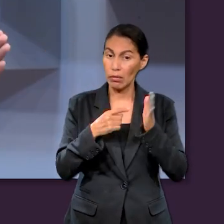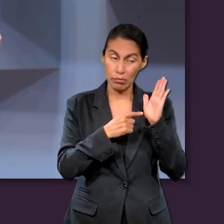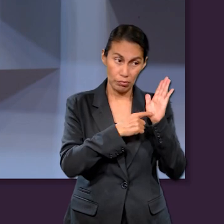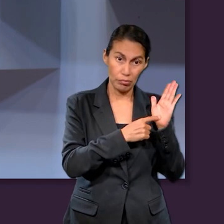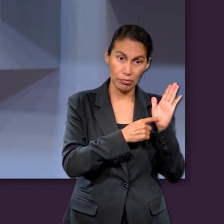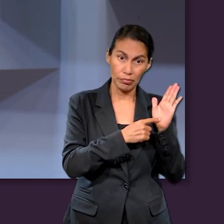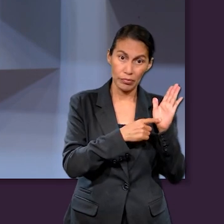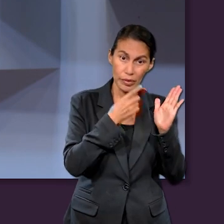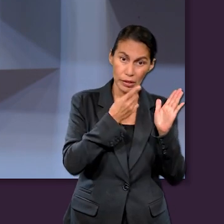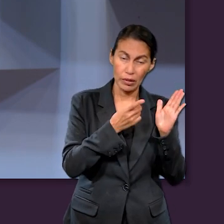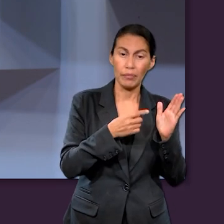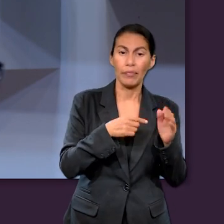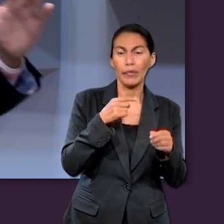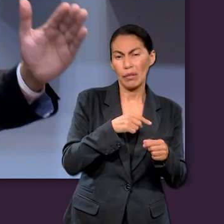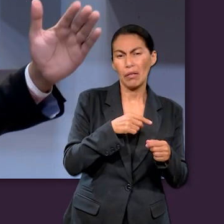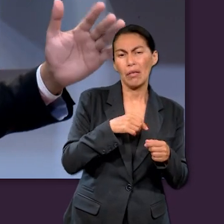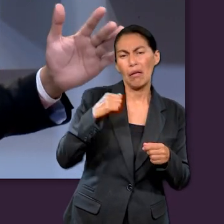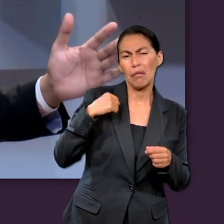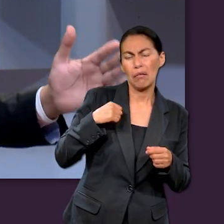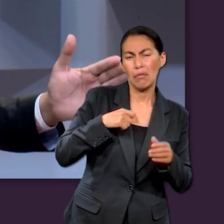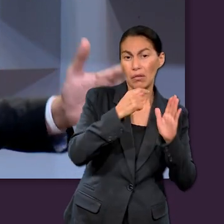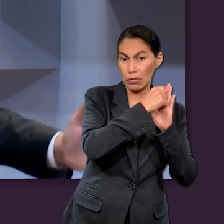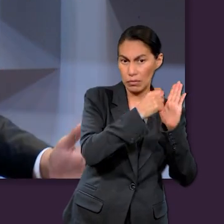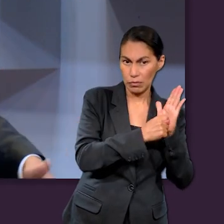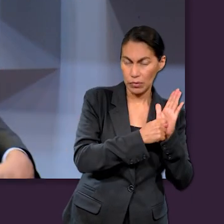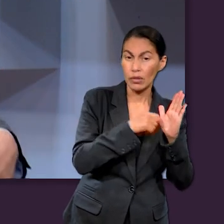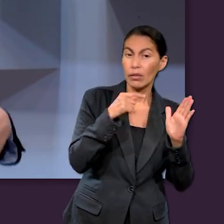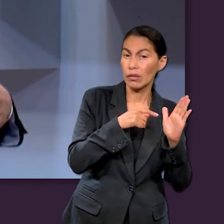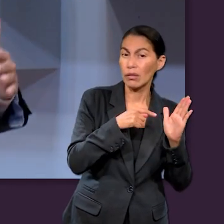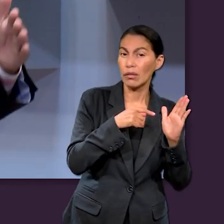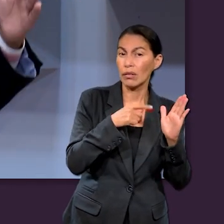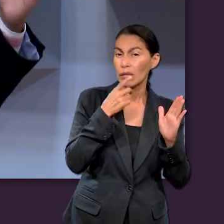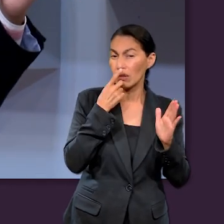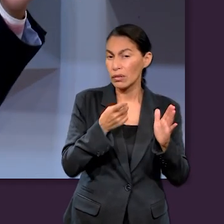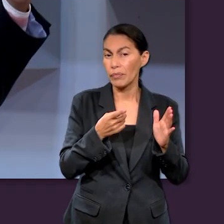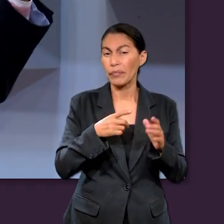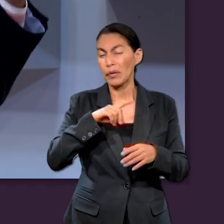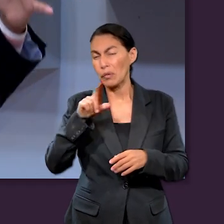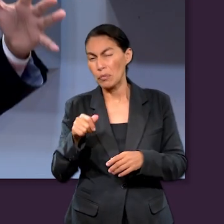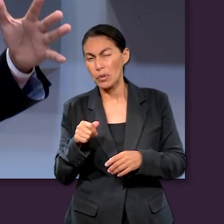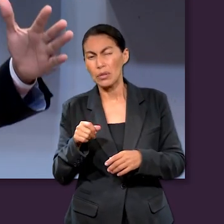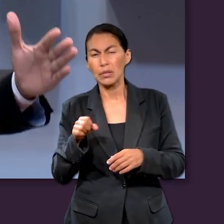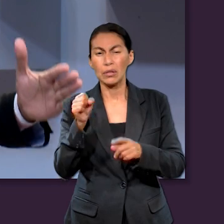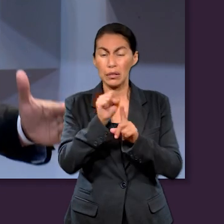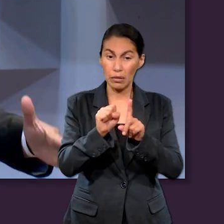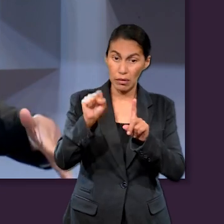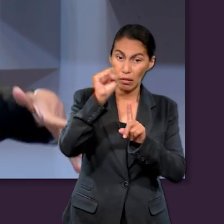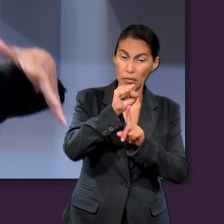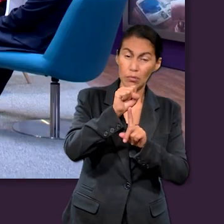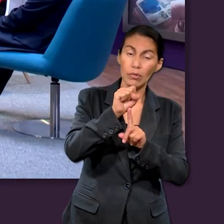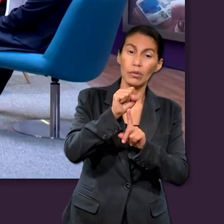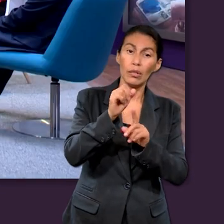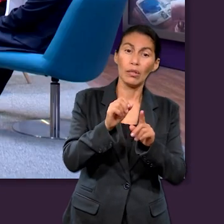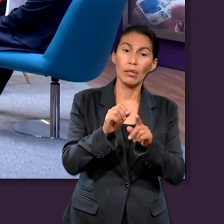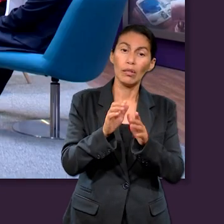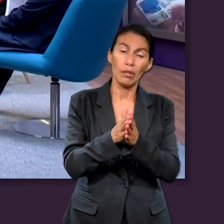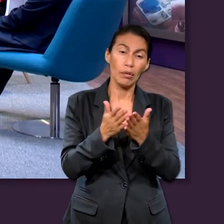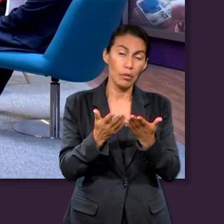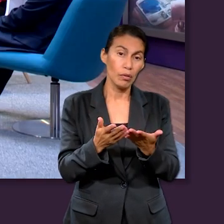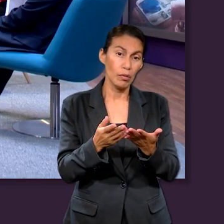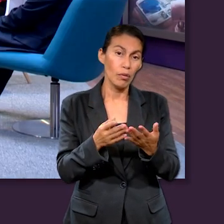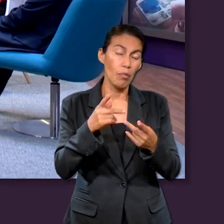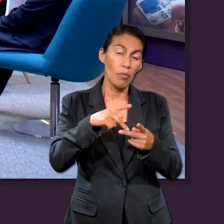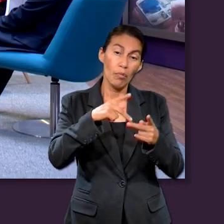a través de la Biblia y ahora estamos específicamente en el Antiguo Testamento. Y después de los Salmos, de los libros